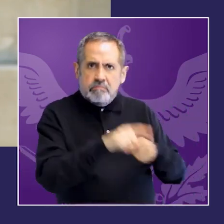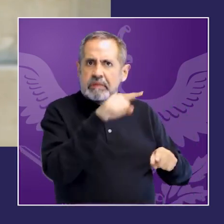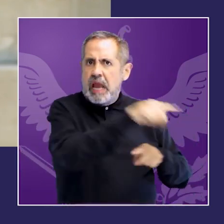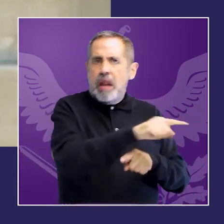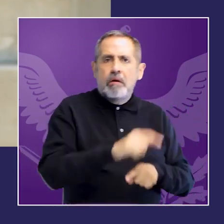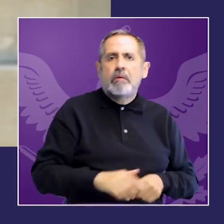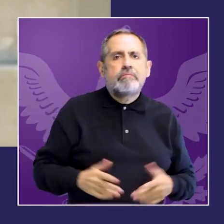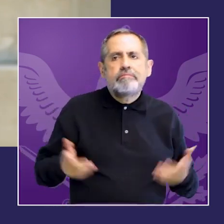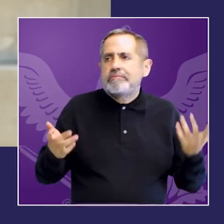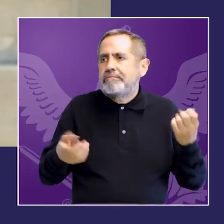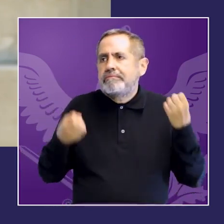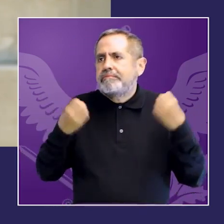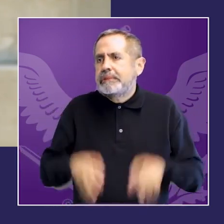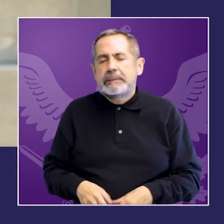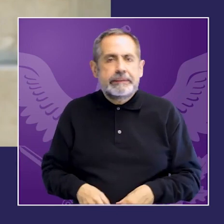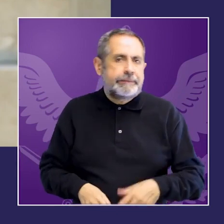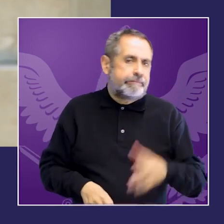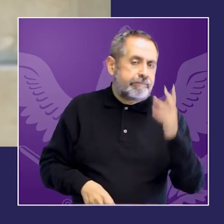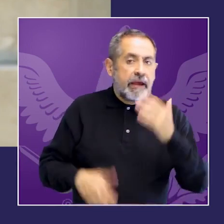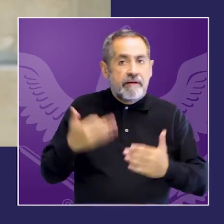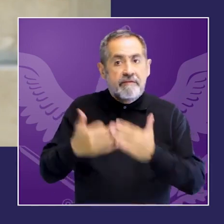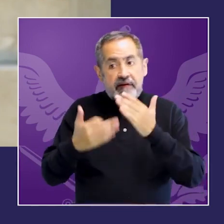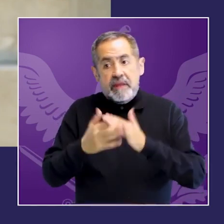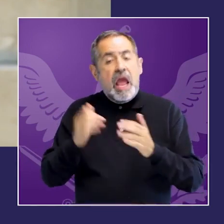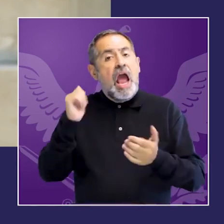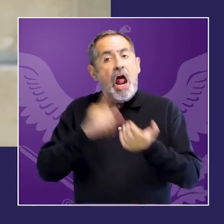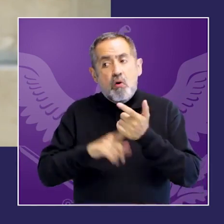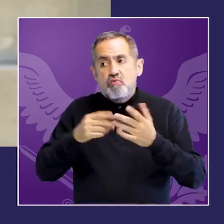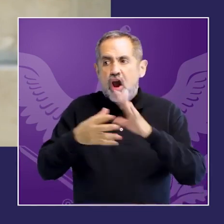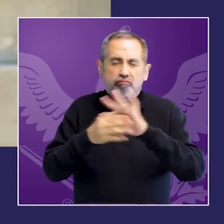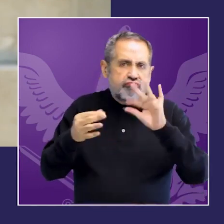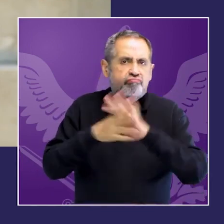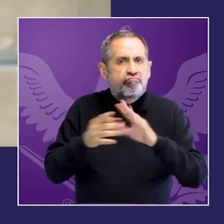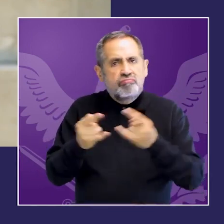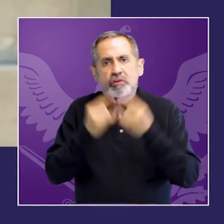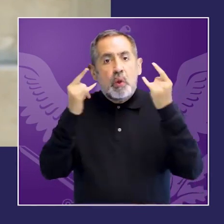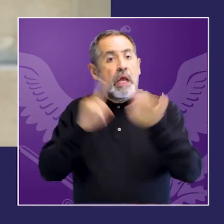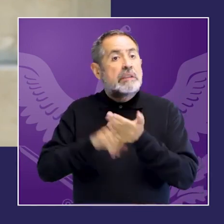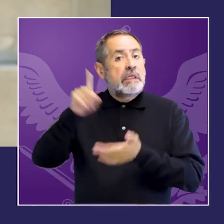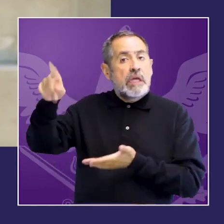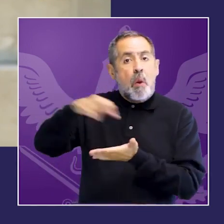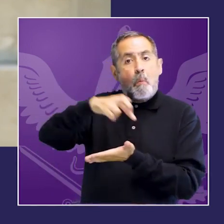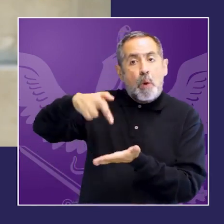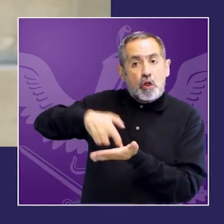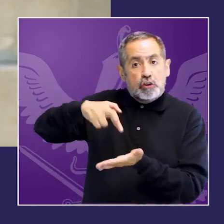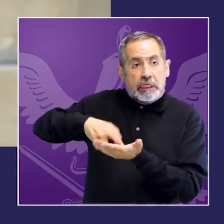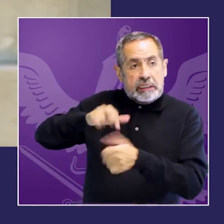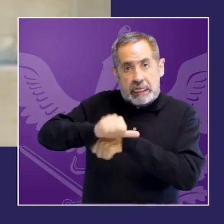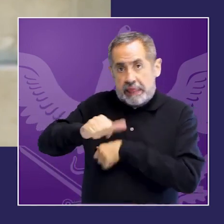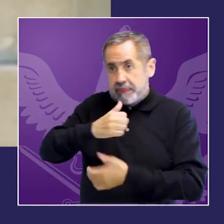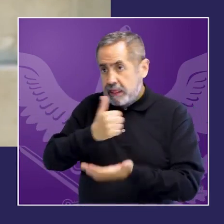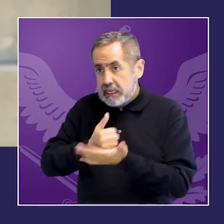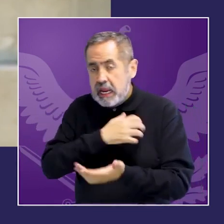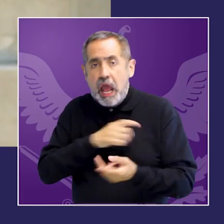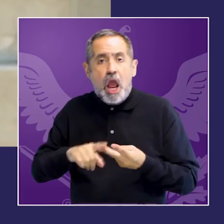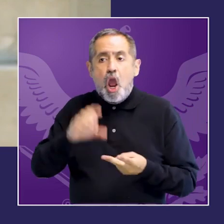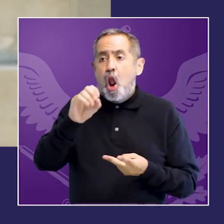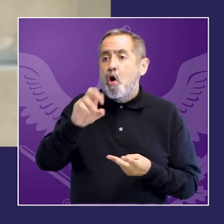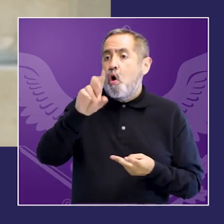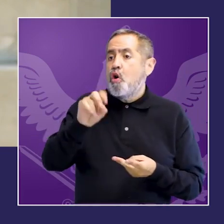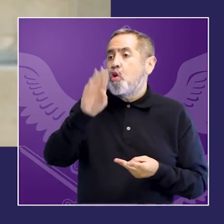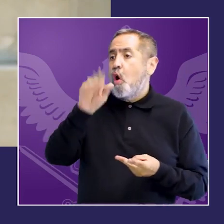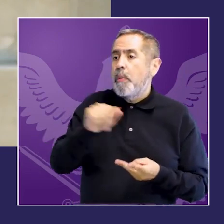algunas no está generalizado pero hay algunas experiencias en la ciudad de Buenos Aires en Córdoba y en otros lugares